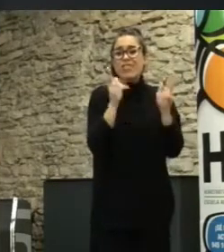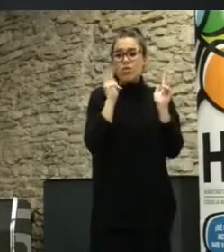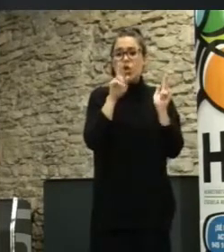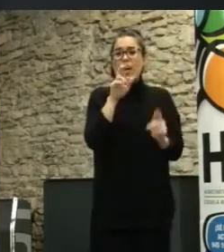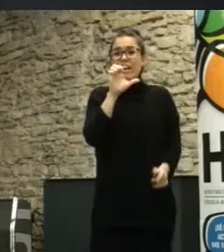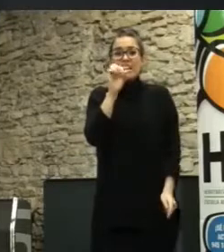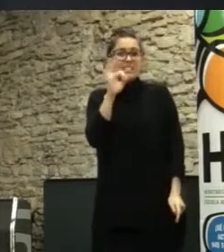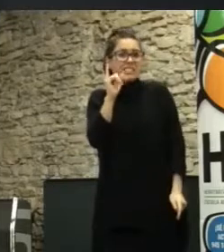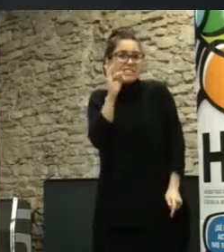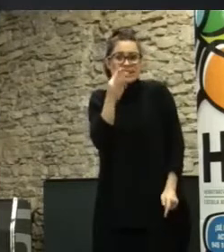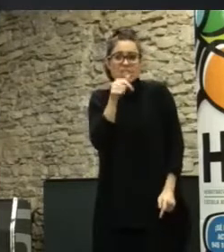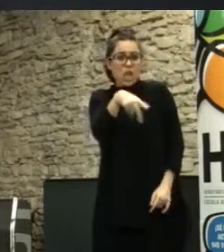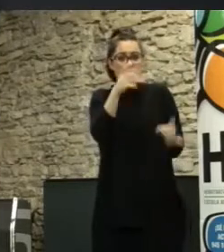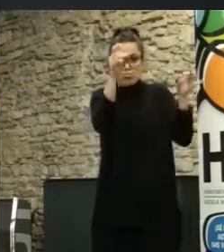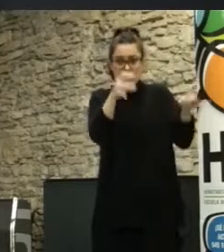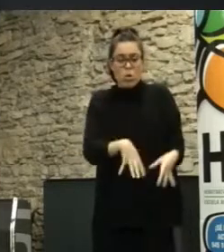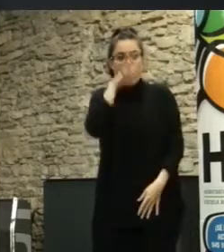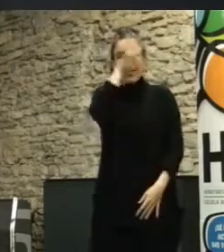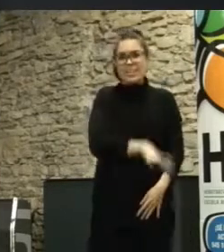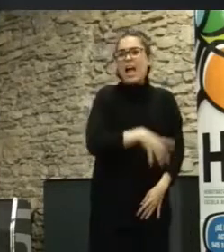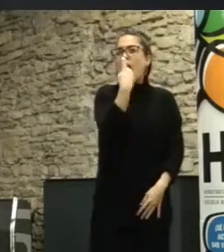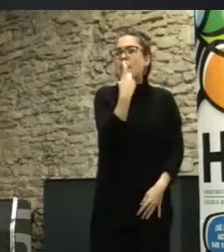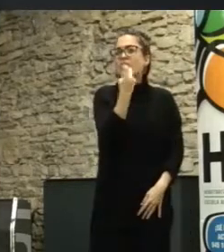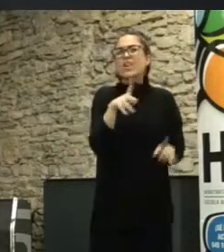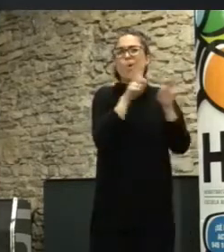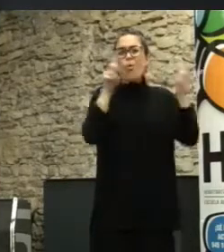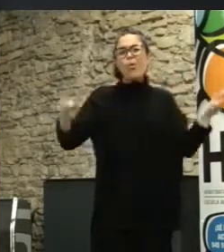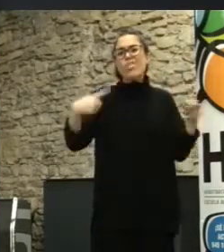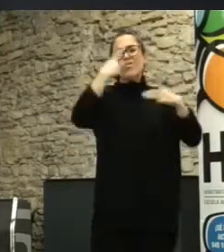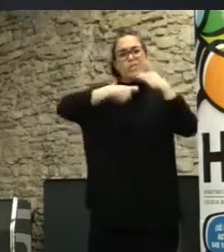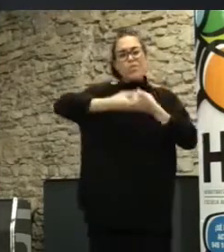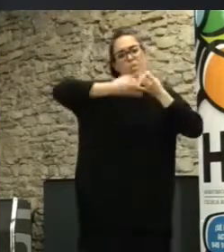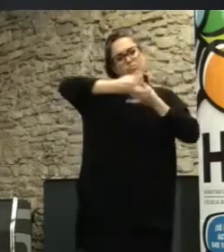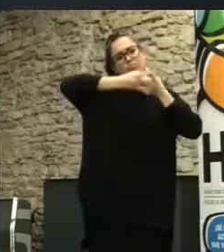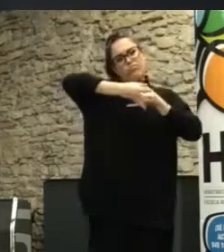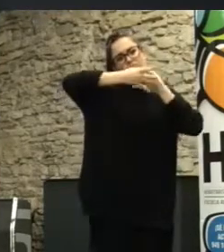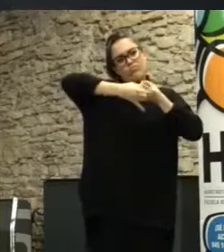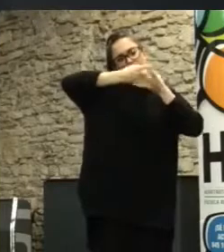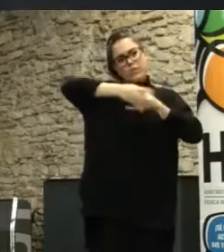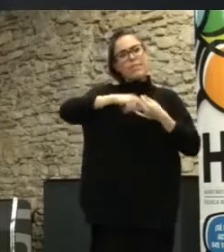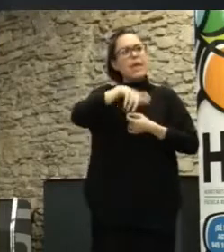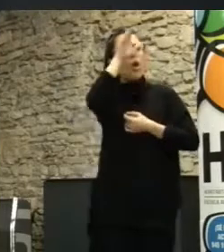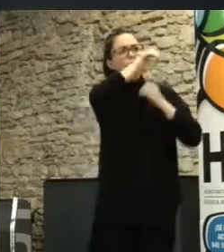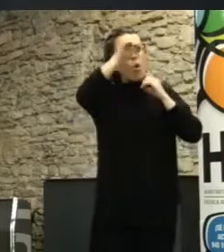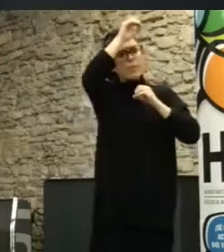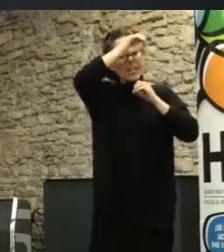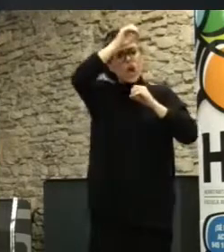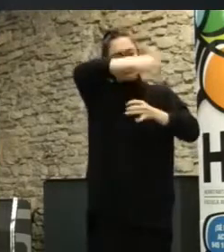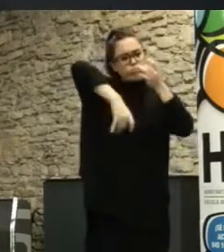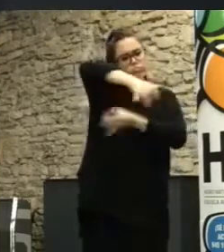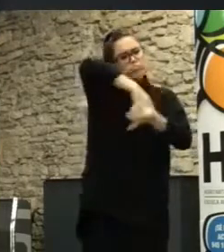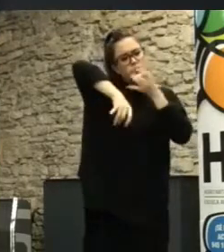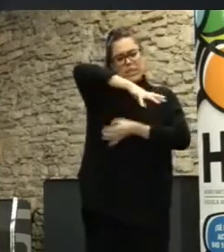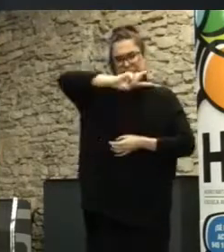en Cataluña tiene que haber un proceso de un año de información, de encuentros deliberativos, de intercambio de opiniones, etcétera,